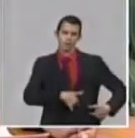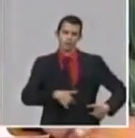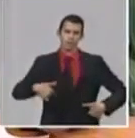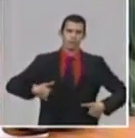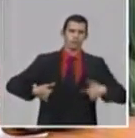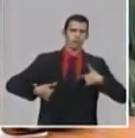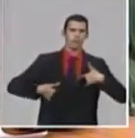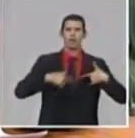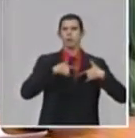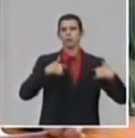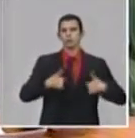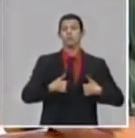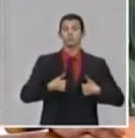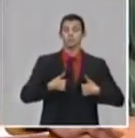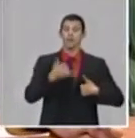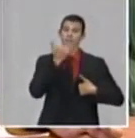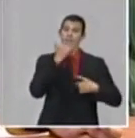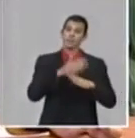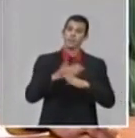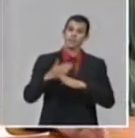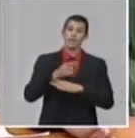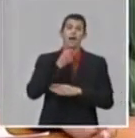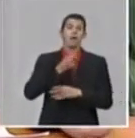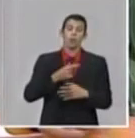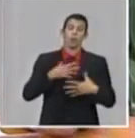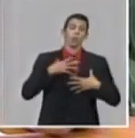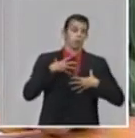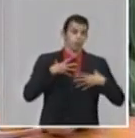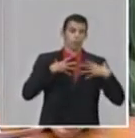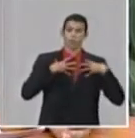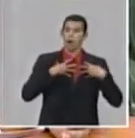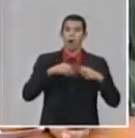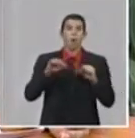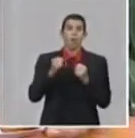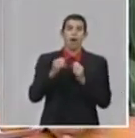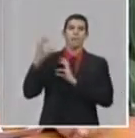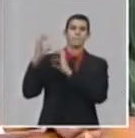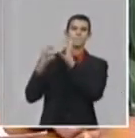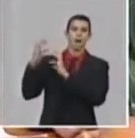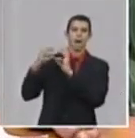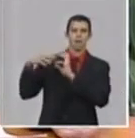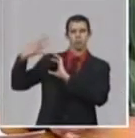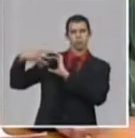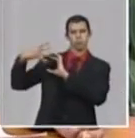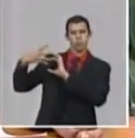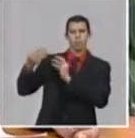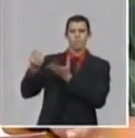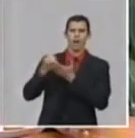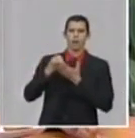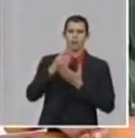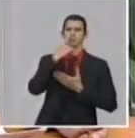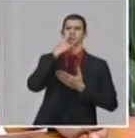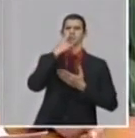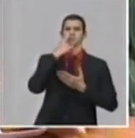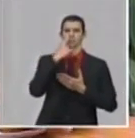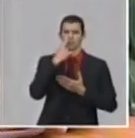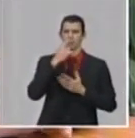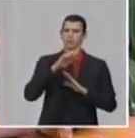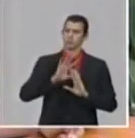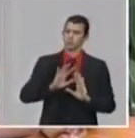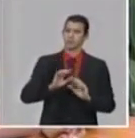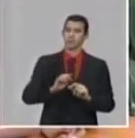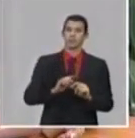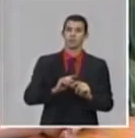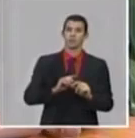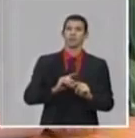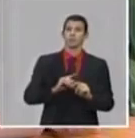tienen que tratarse con una ventilación artificial, tienen procesos trombolíticos importantes en otros órganos. O es